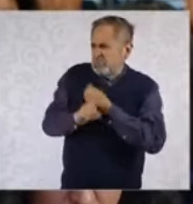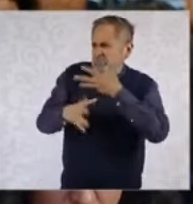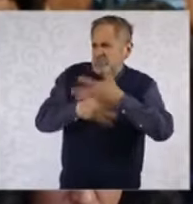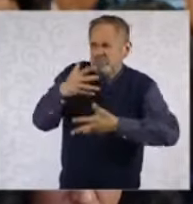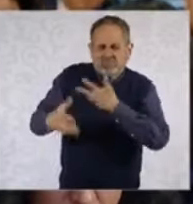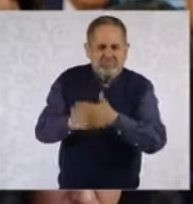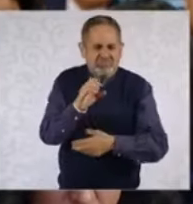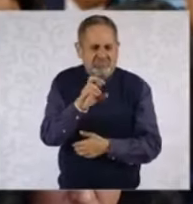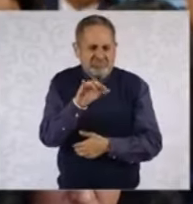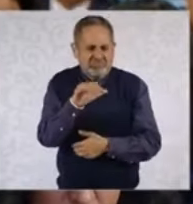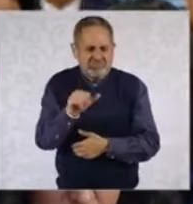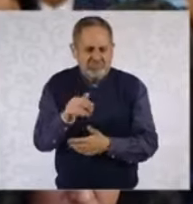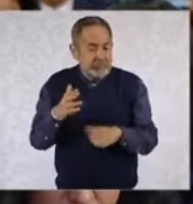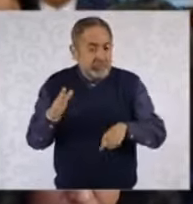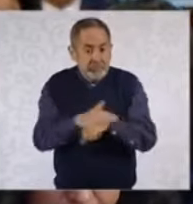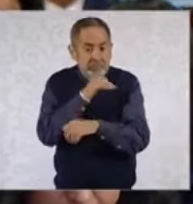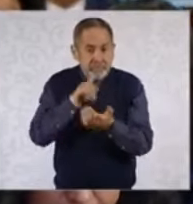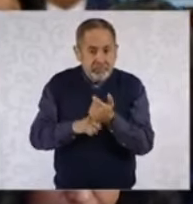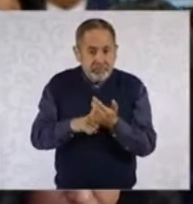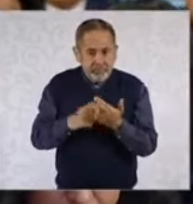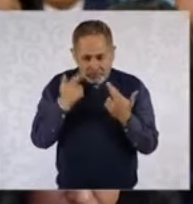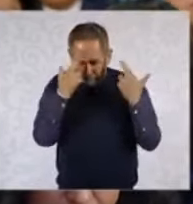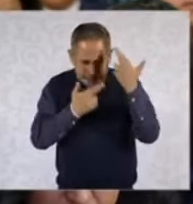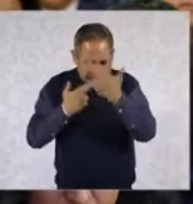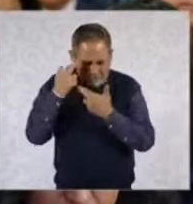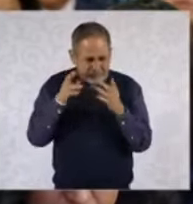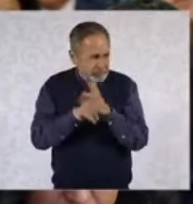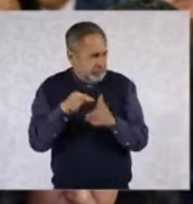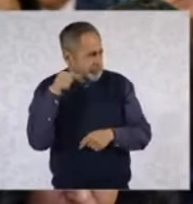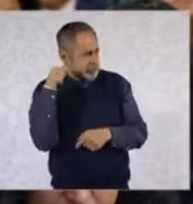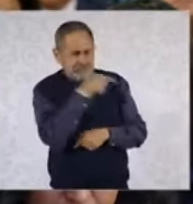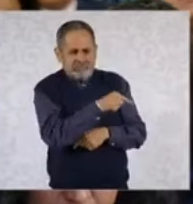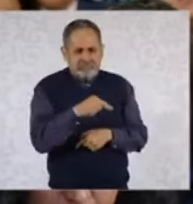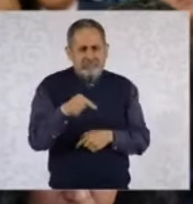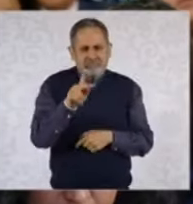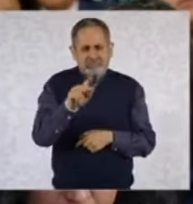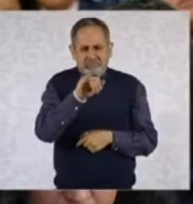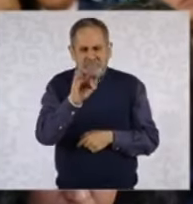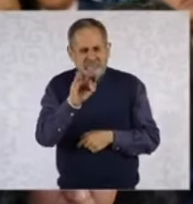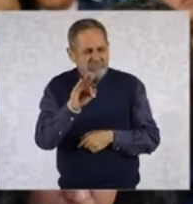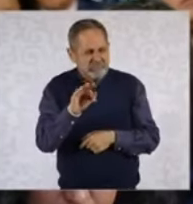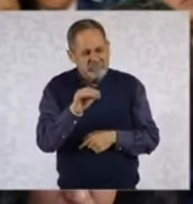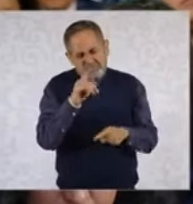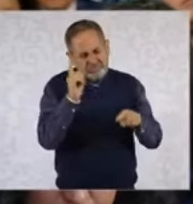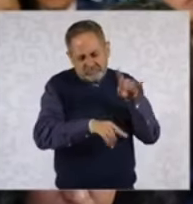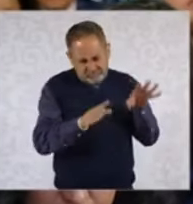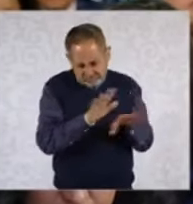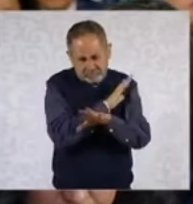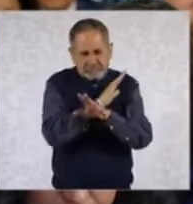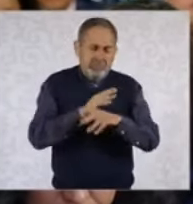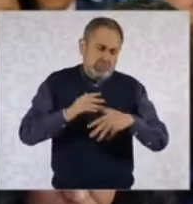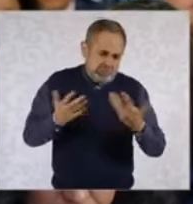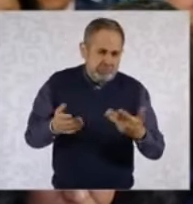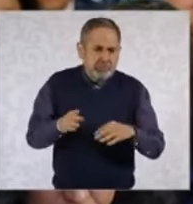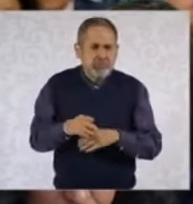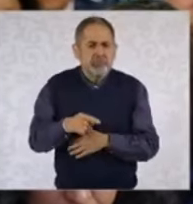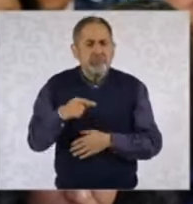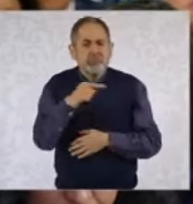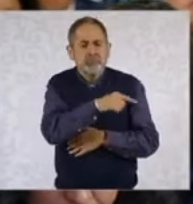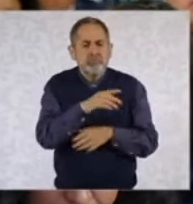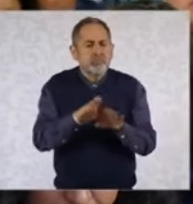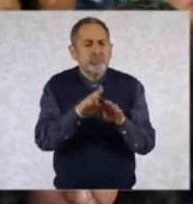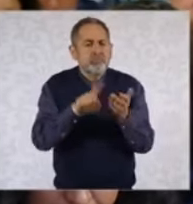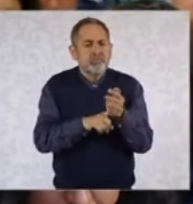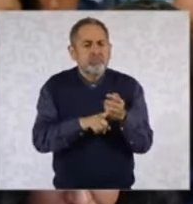que señalar que después de esta revisión también a la reforma al Poder Judicial, se estaría viendo la situación de la